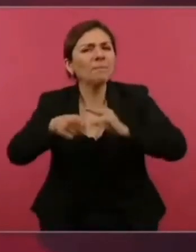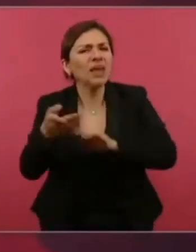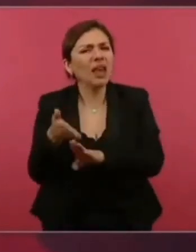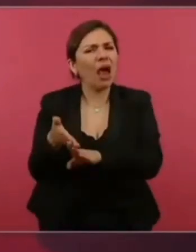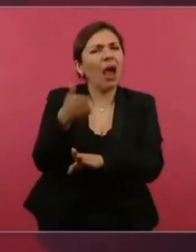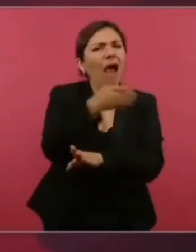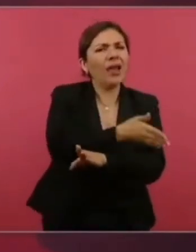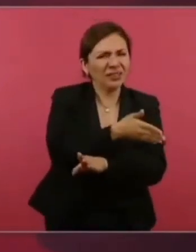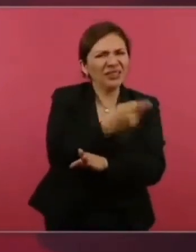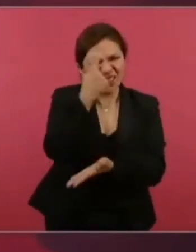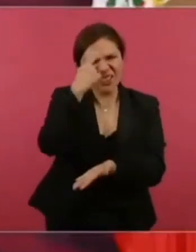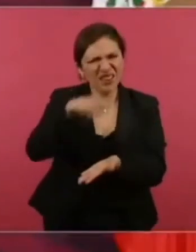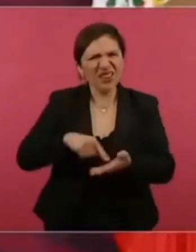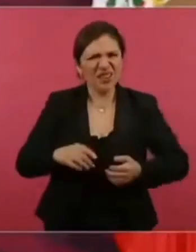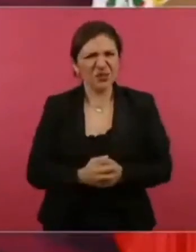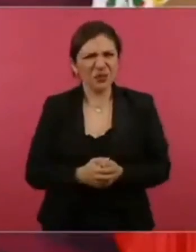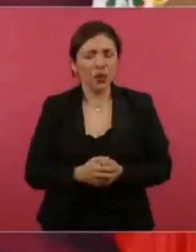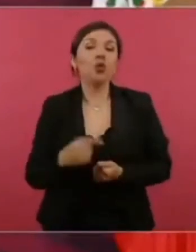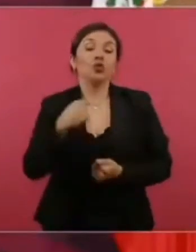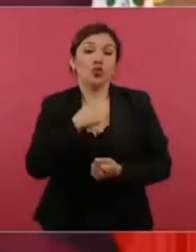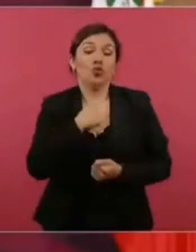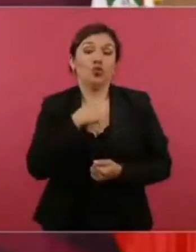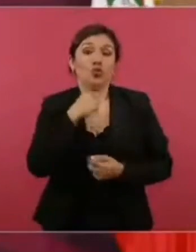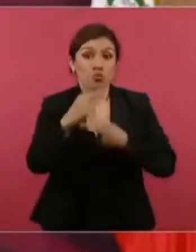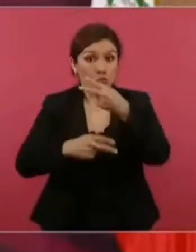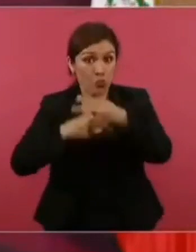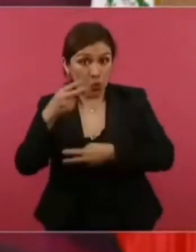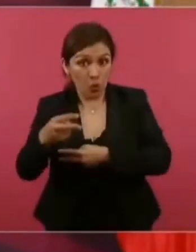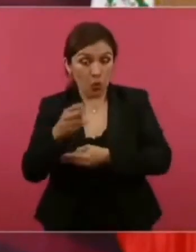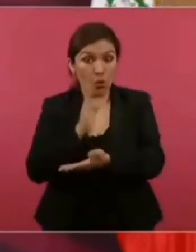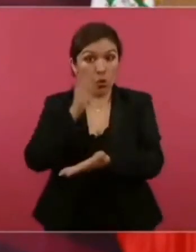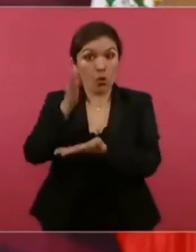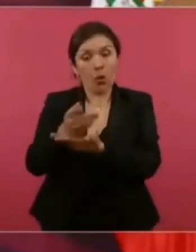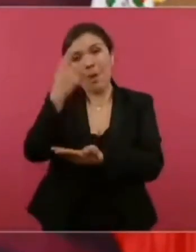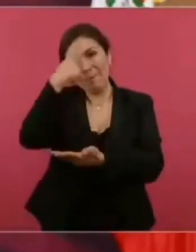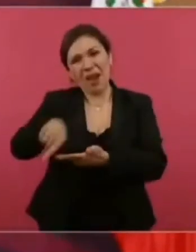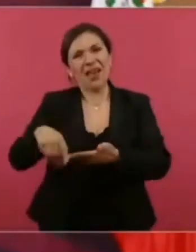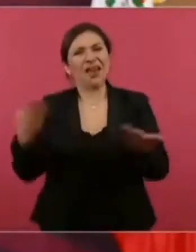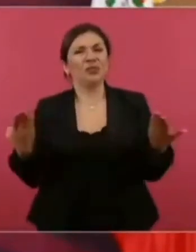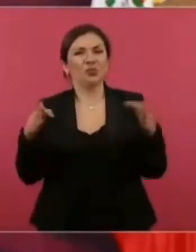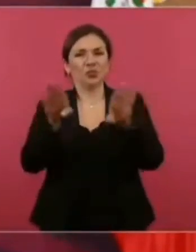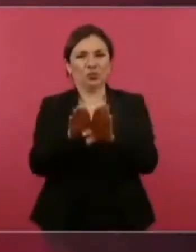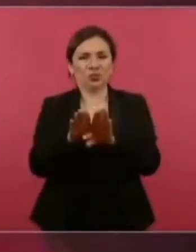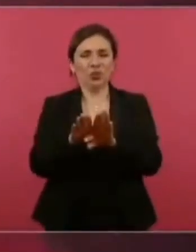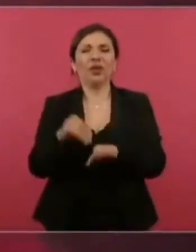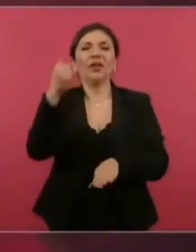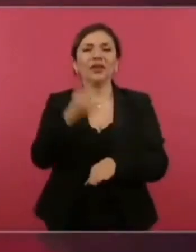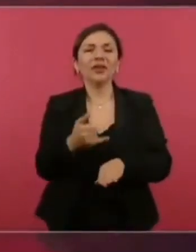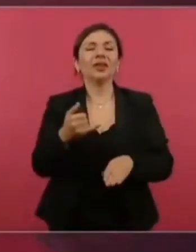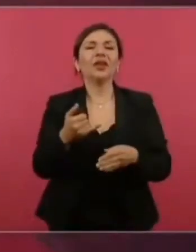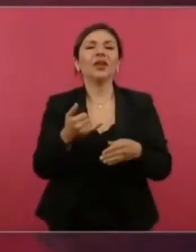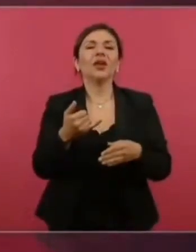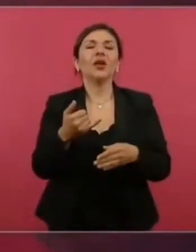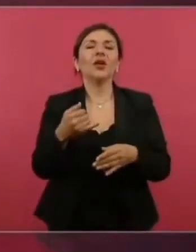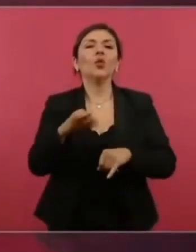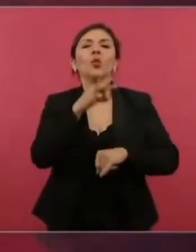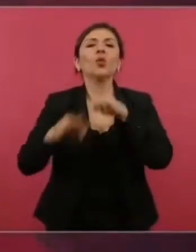antes ya que nosotros vamos a la clausura y a la entrega de conclusiones